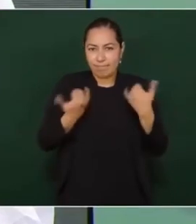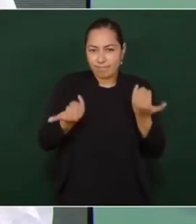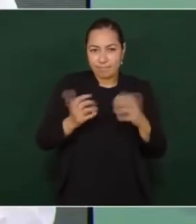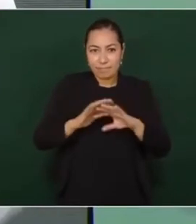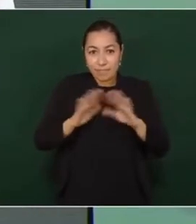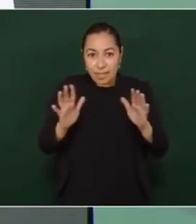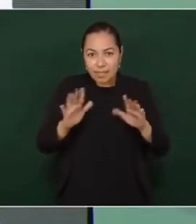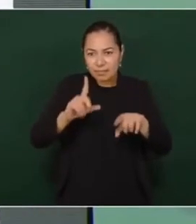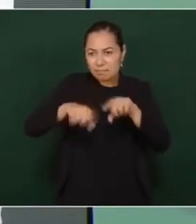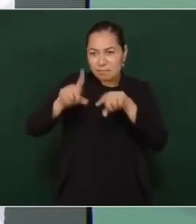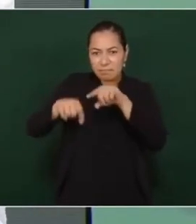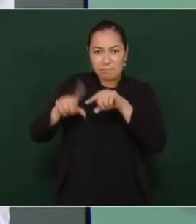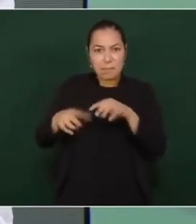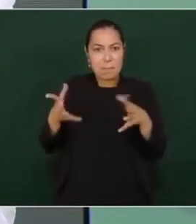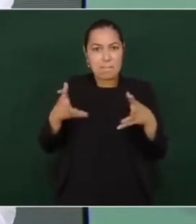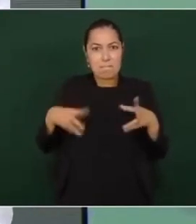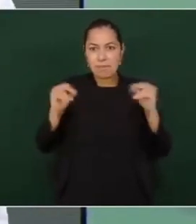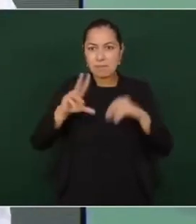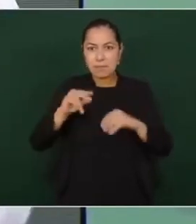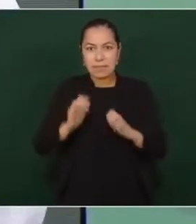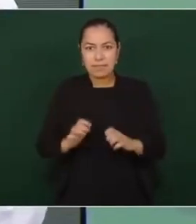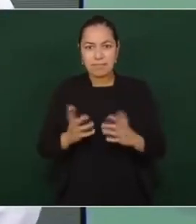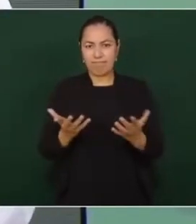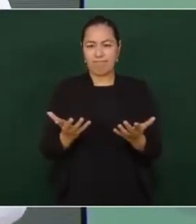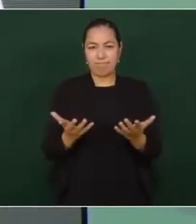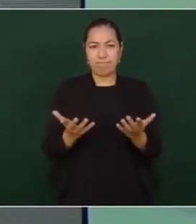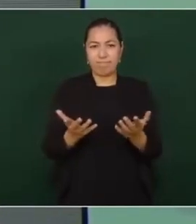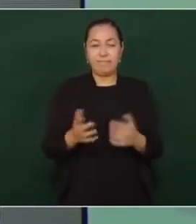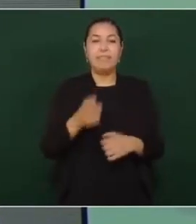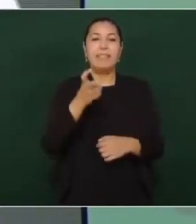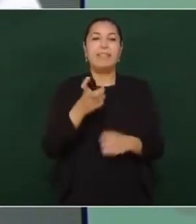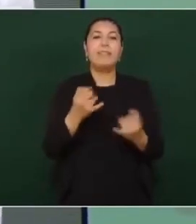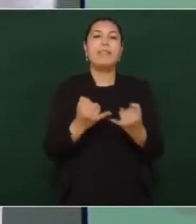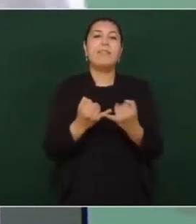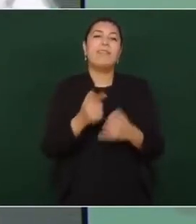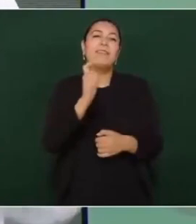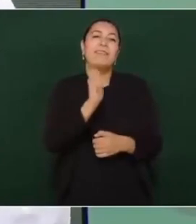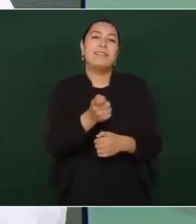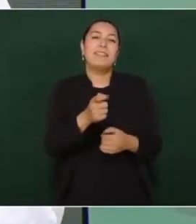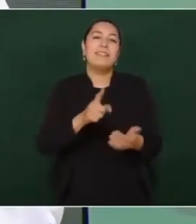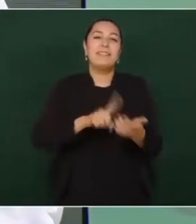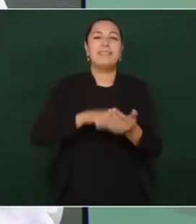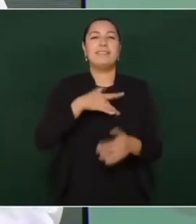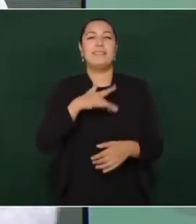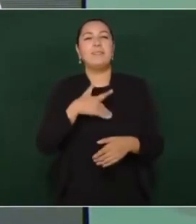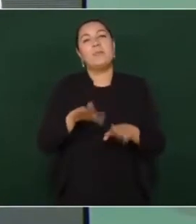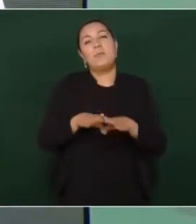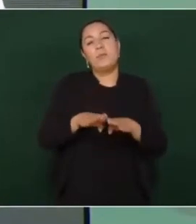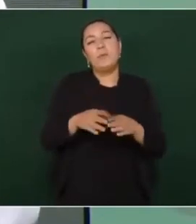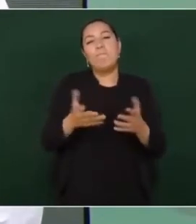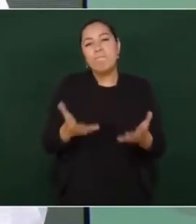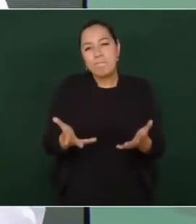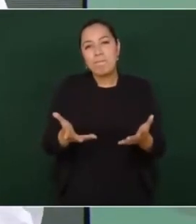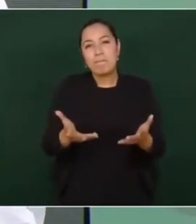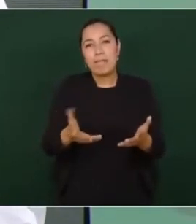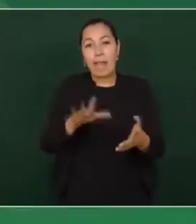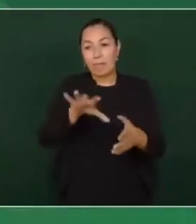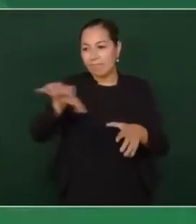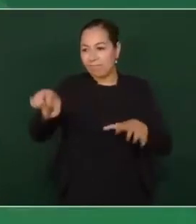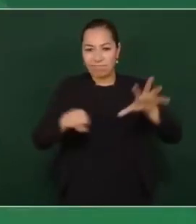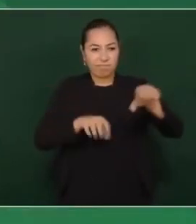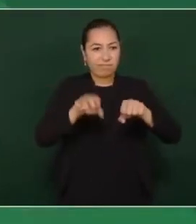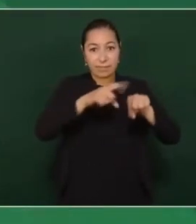y de la mugre que utilizan para hacer las drogas